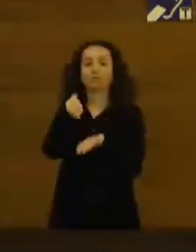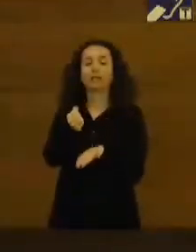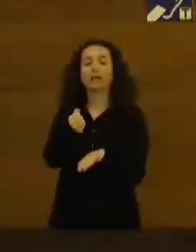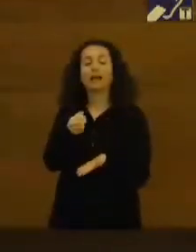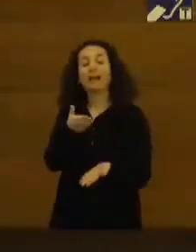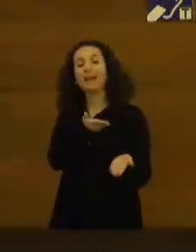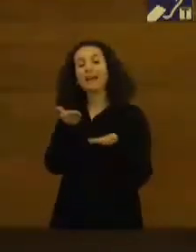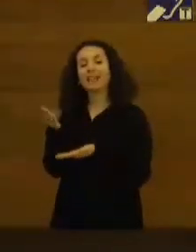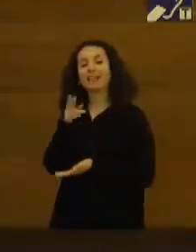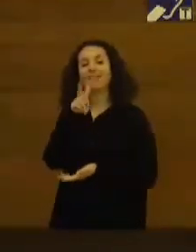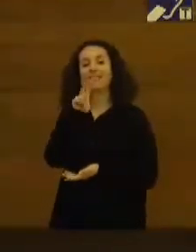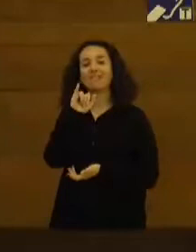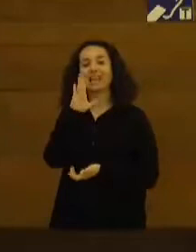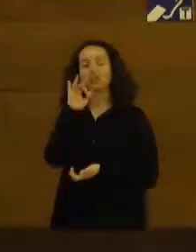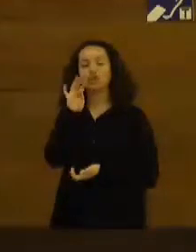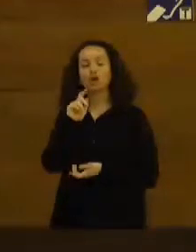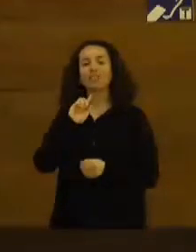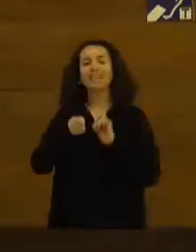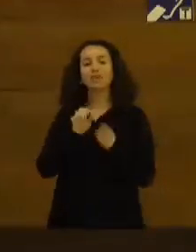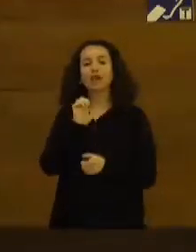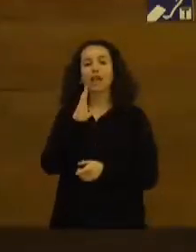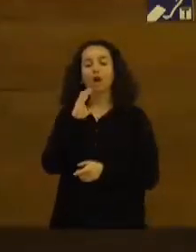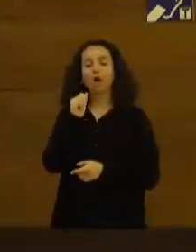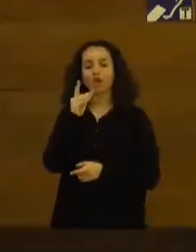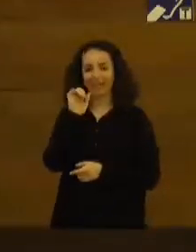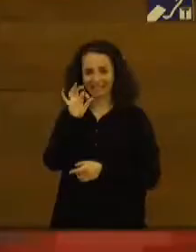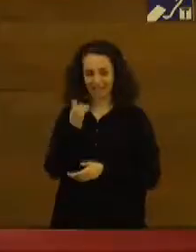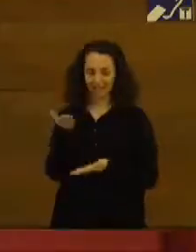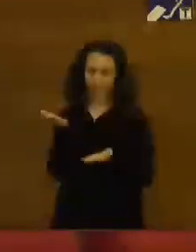Víctor Viñuales Edo, director de CODES. Víctor, por favor.